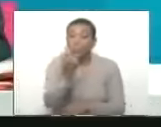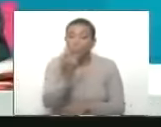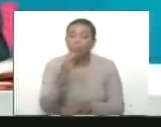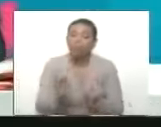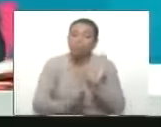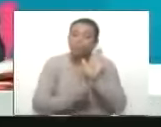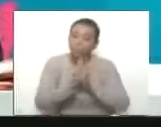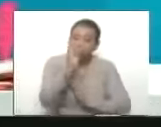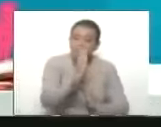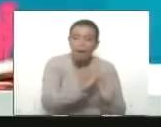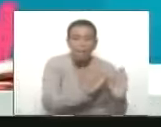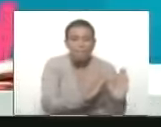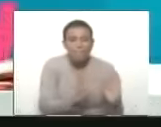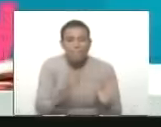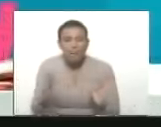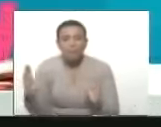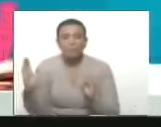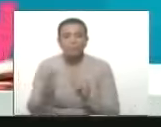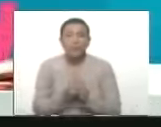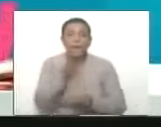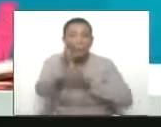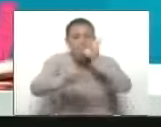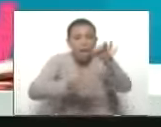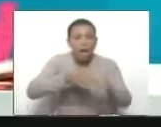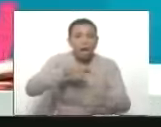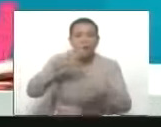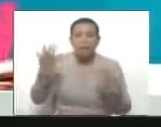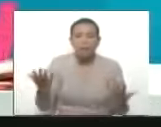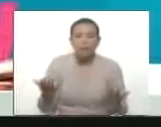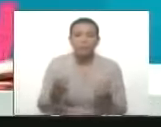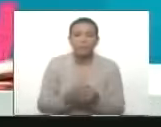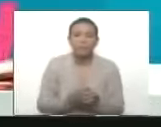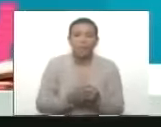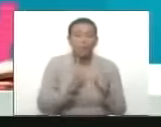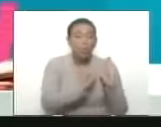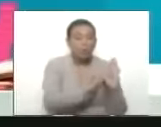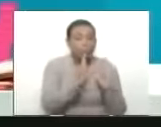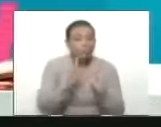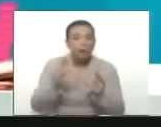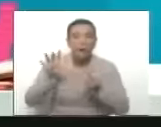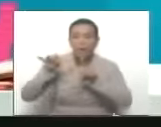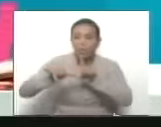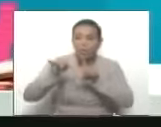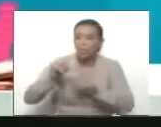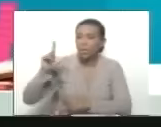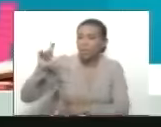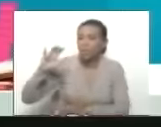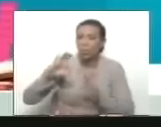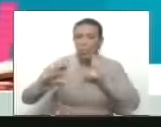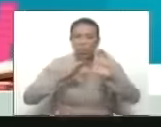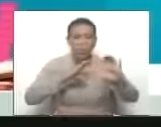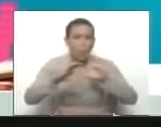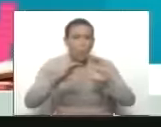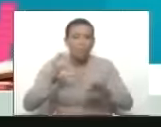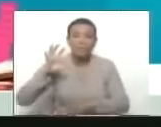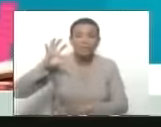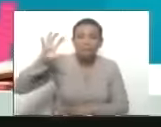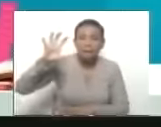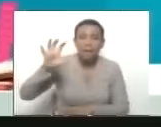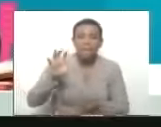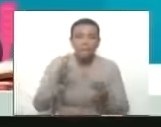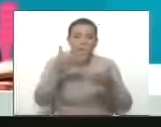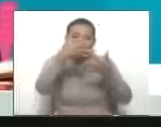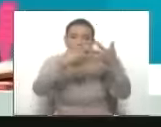desarrollo su despliegue y explicarlo bien a través de todas las plataformas de comunicación del sistema patria